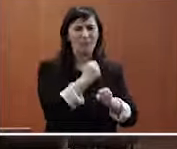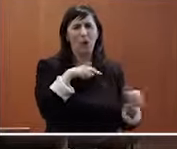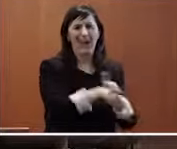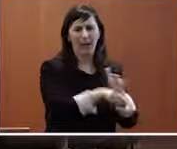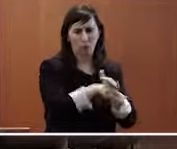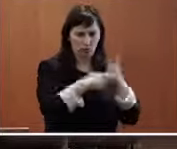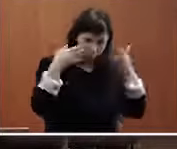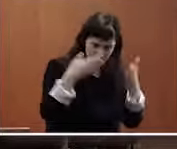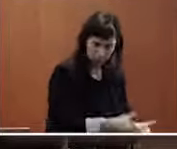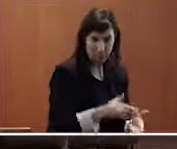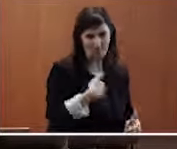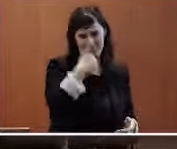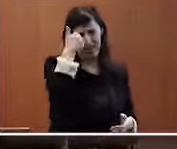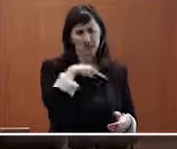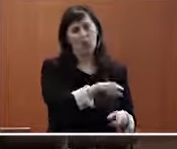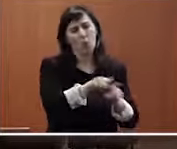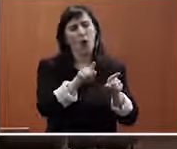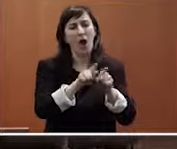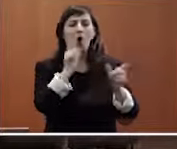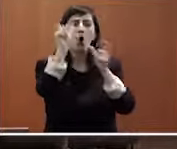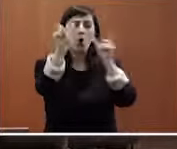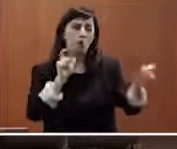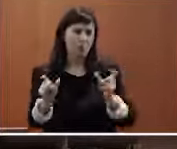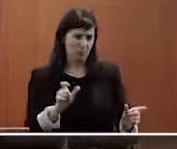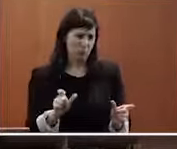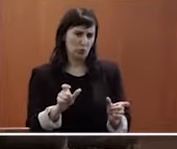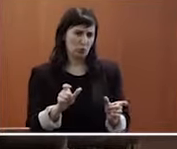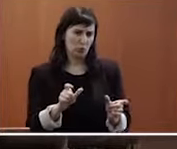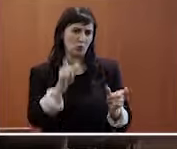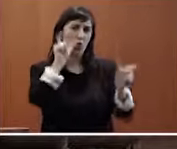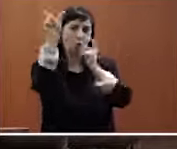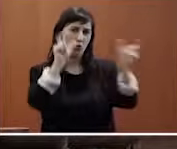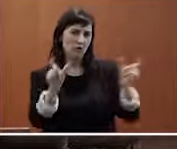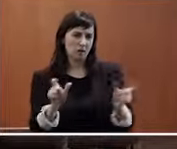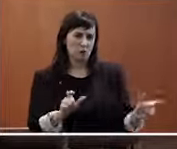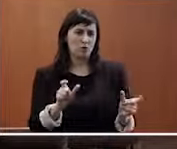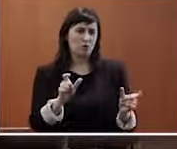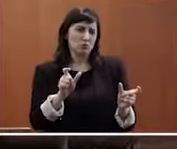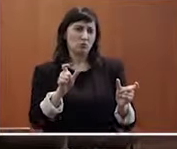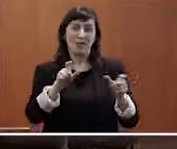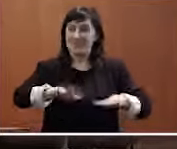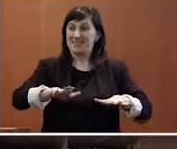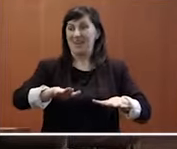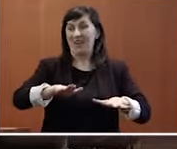pero de alguna manera recoger algunos conceptos que pudieran más o menos ser seguidos por la gente que estáis habitualmente en el mundo de la